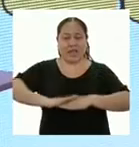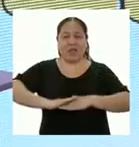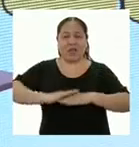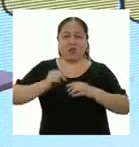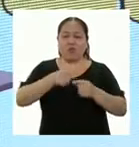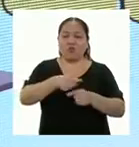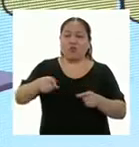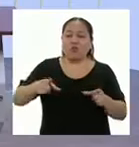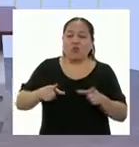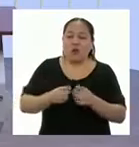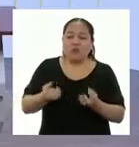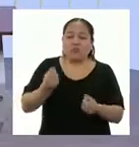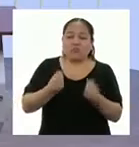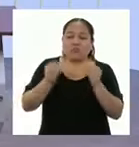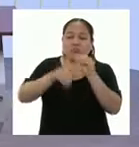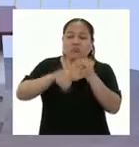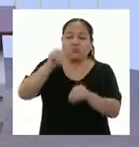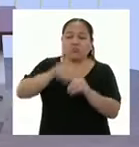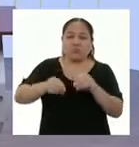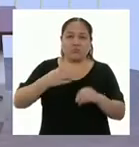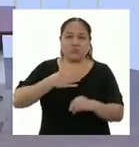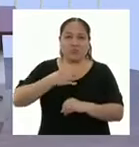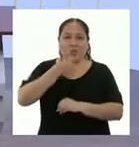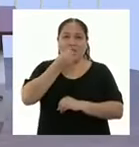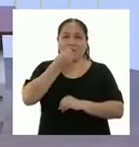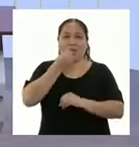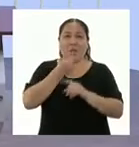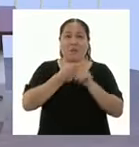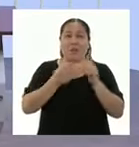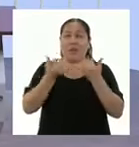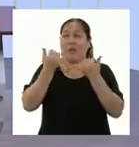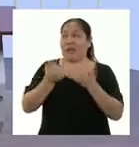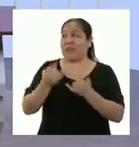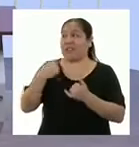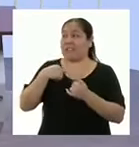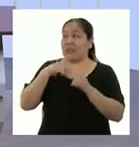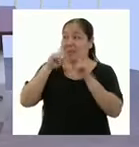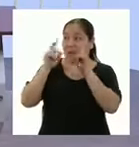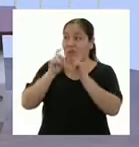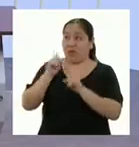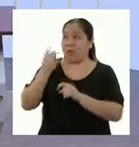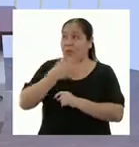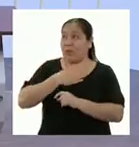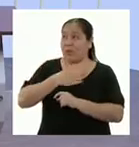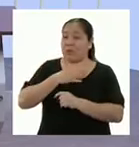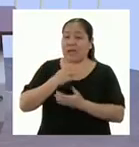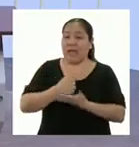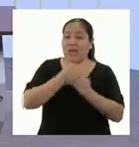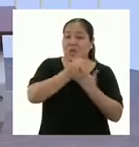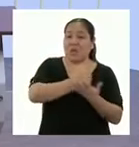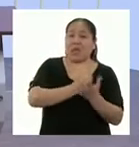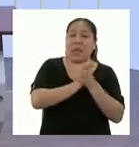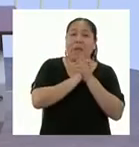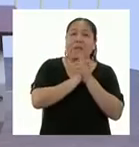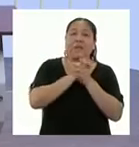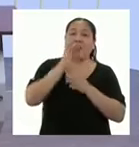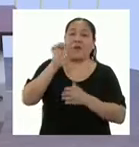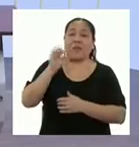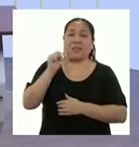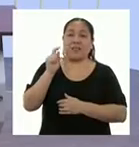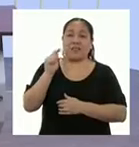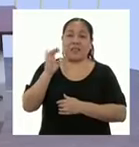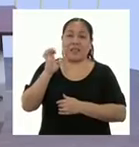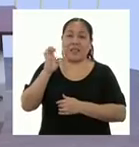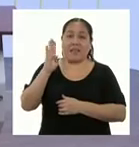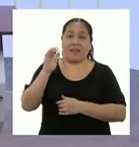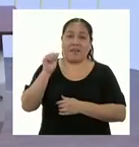donde cosechar mi comida. Pero por ahora, esta consulta no es para mí. Es una ayudita a mi amigo Esteban. Les